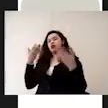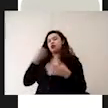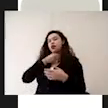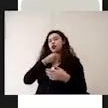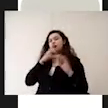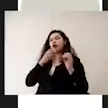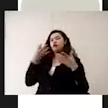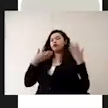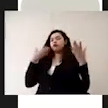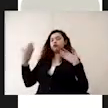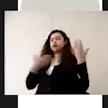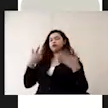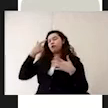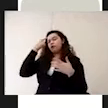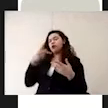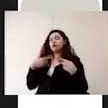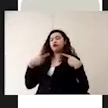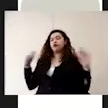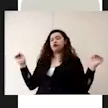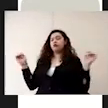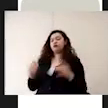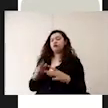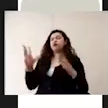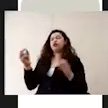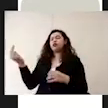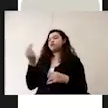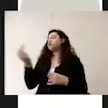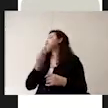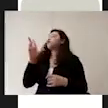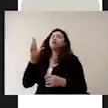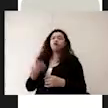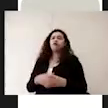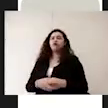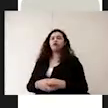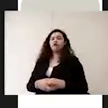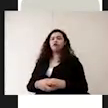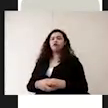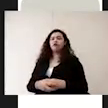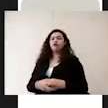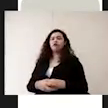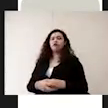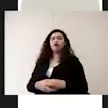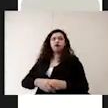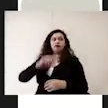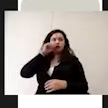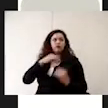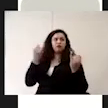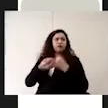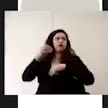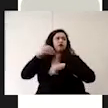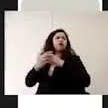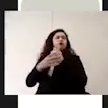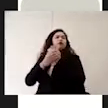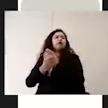promuevan la aglomeración y que no sean necesarias también se debe establecer